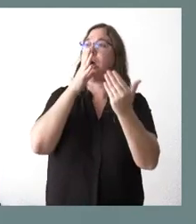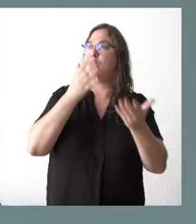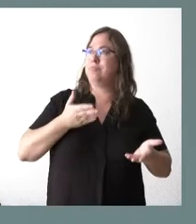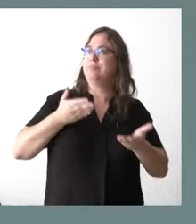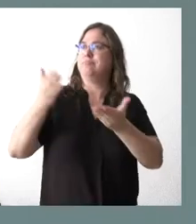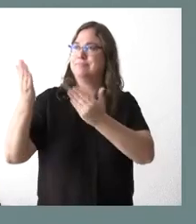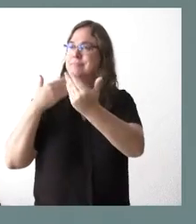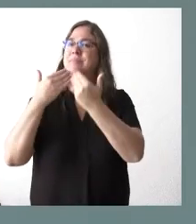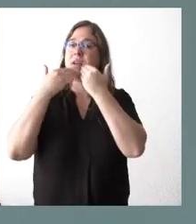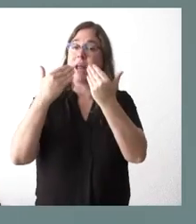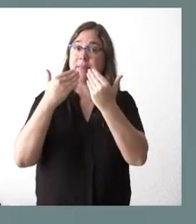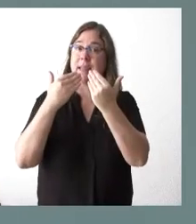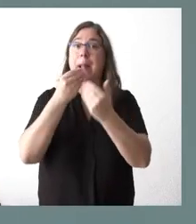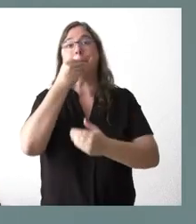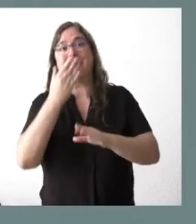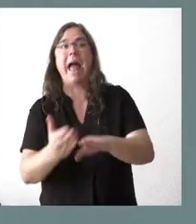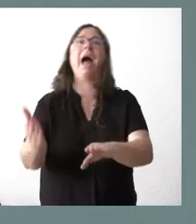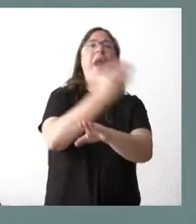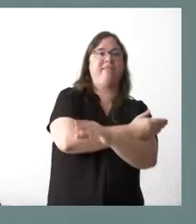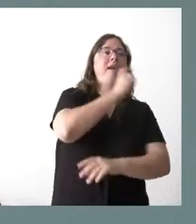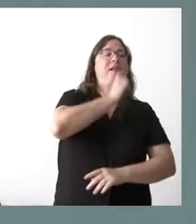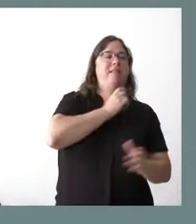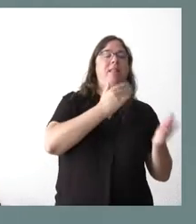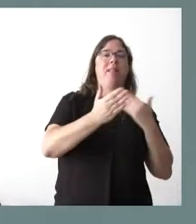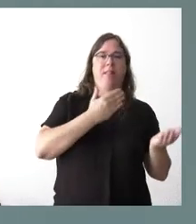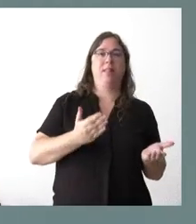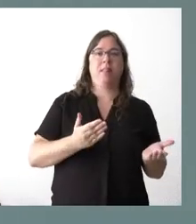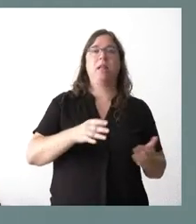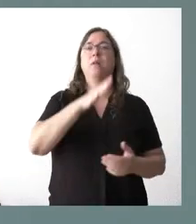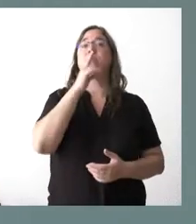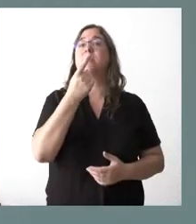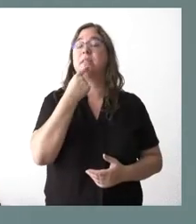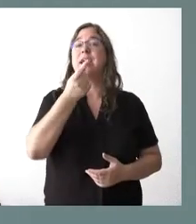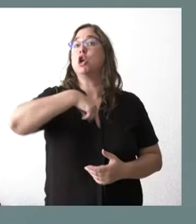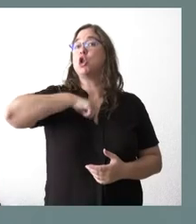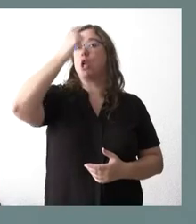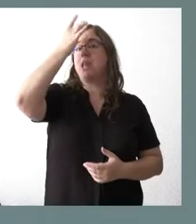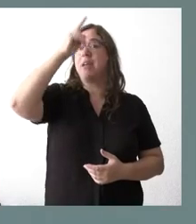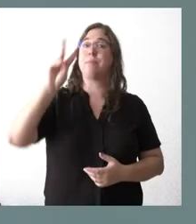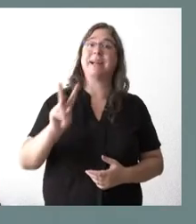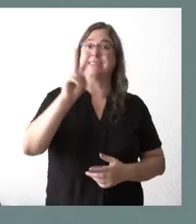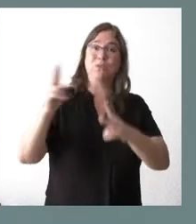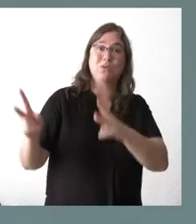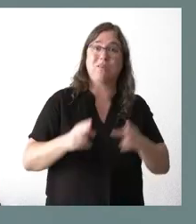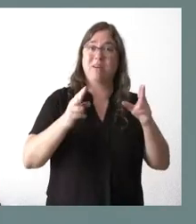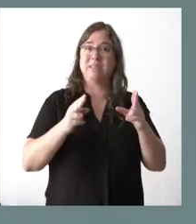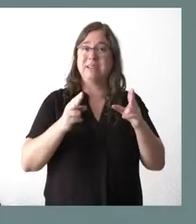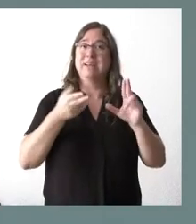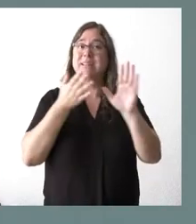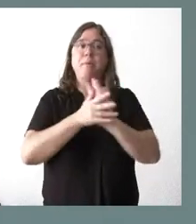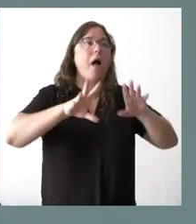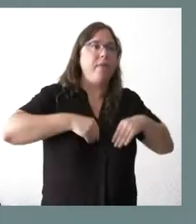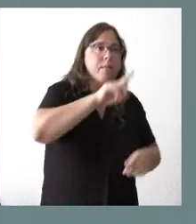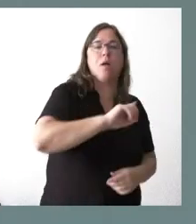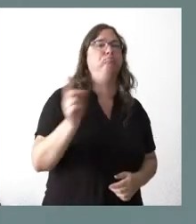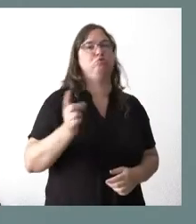Hubiera sido bueno que se nos invitara entonces. Por tanto, usted dice que el hecho de que nosotros demos ideas para la segunda fase significa que renunciamos a nuestra posición de la